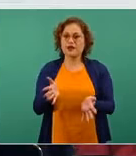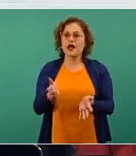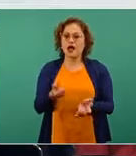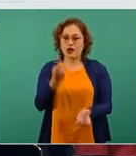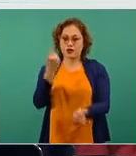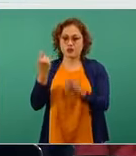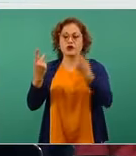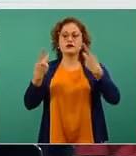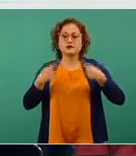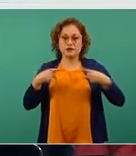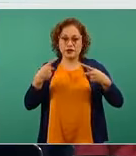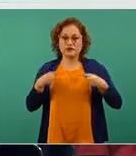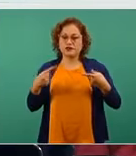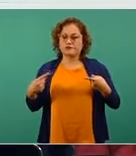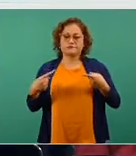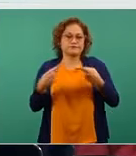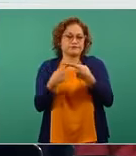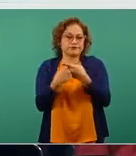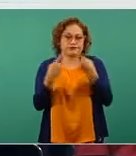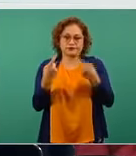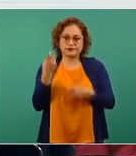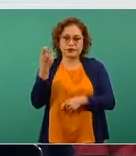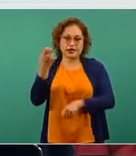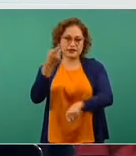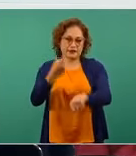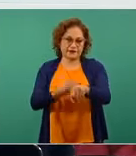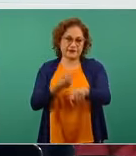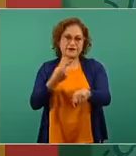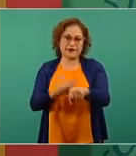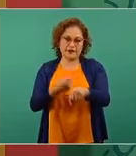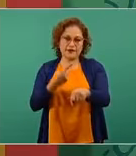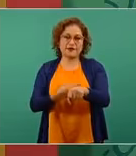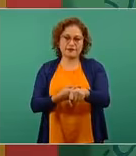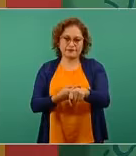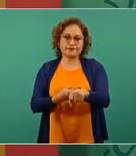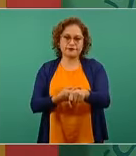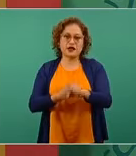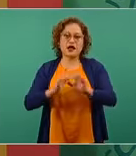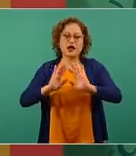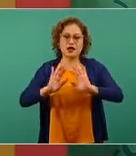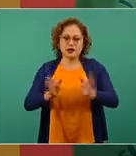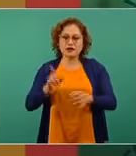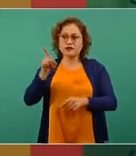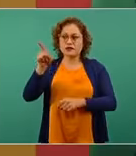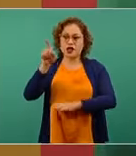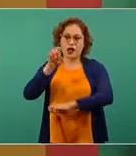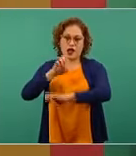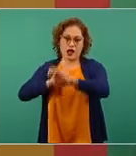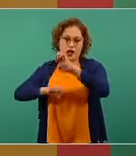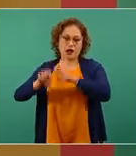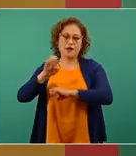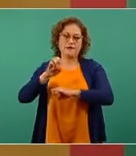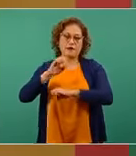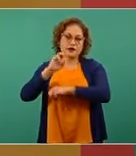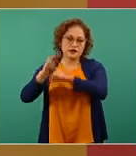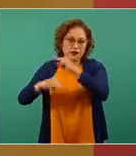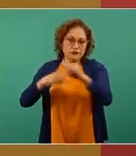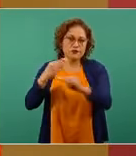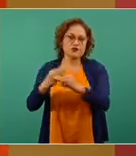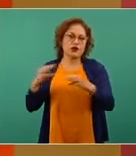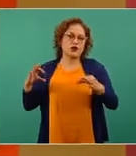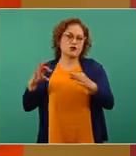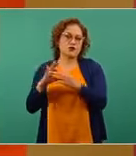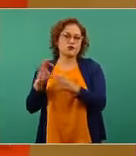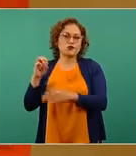con fenómenos trombóticos, pero ya la Agencia Europea de Medicamentos, la Organización Mundial de la Salud, han